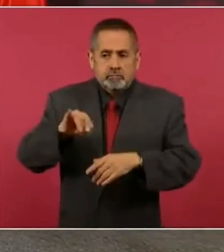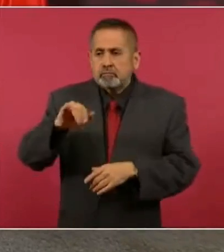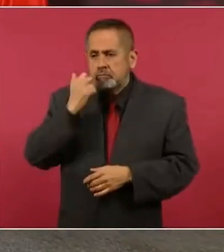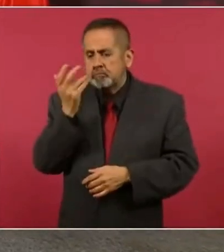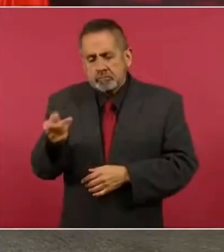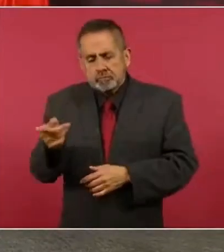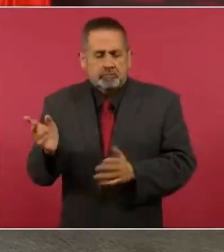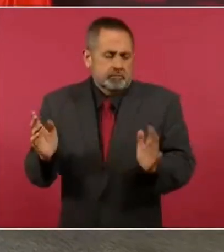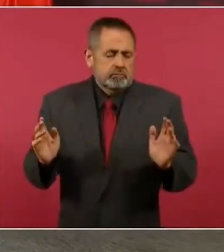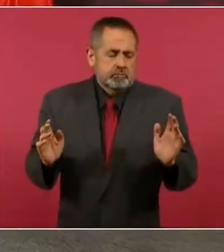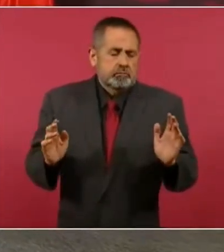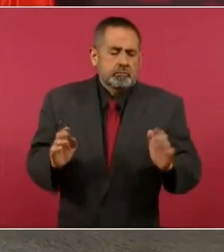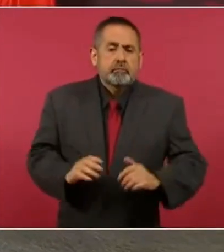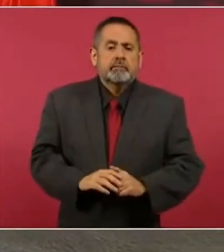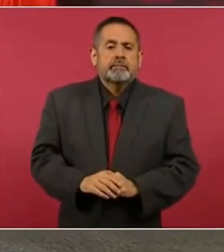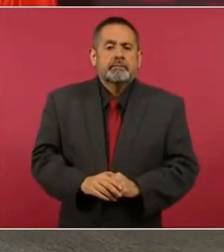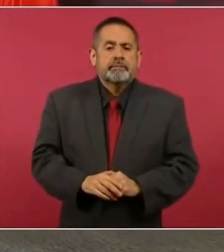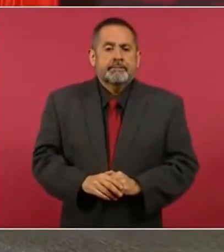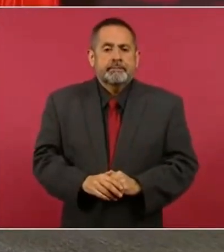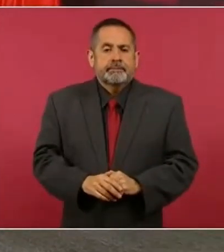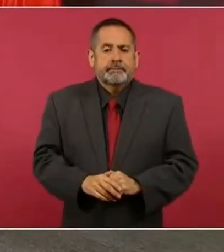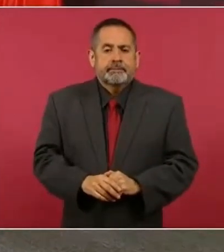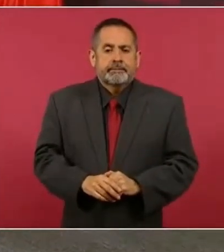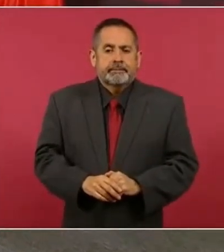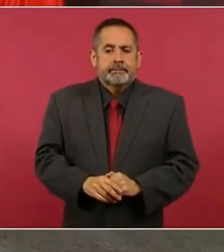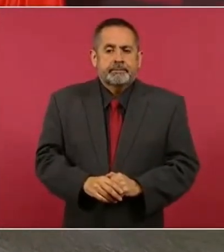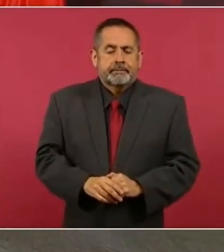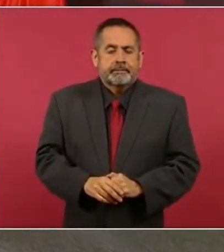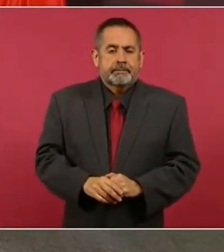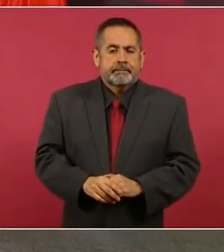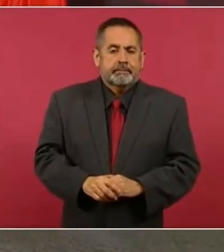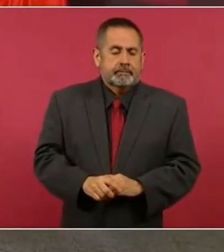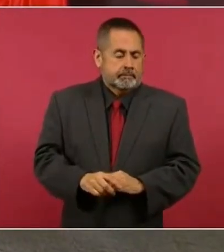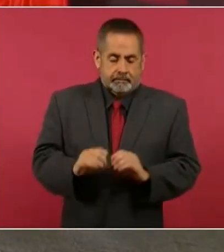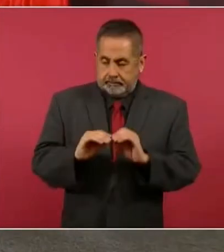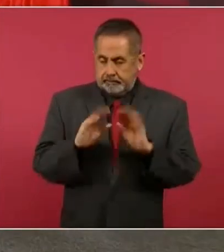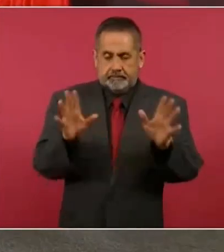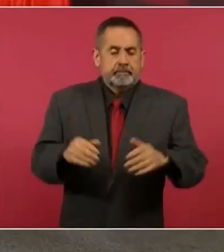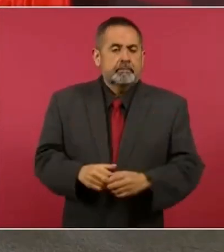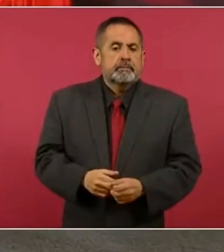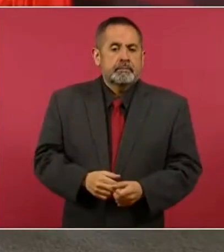obvio,